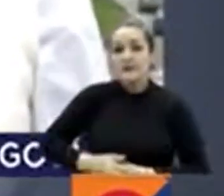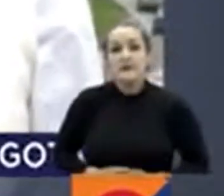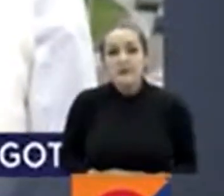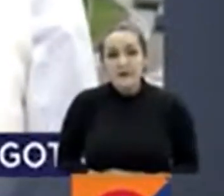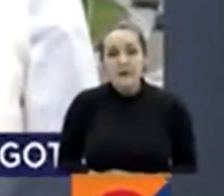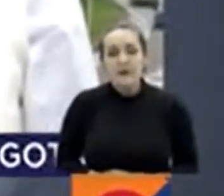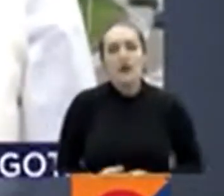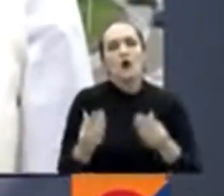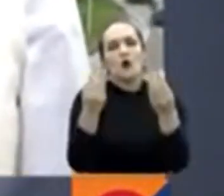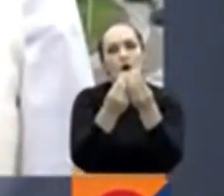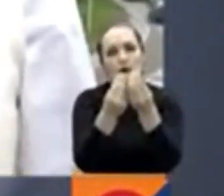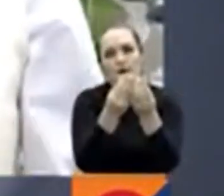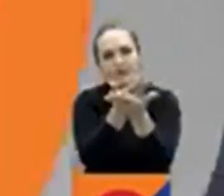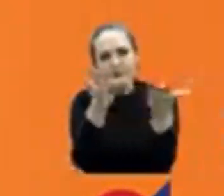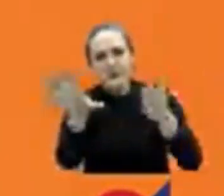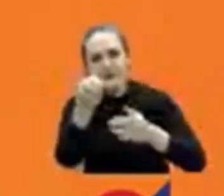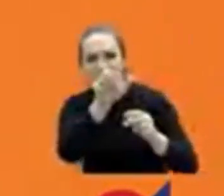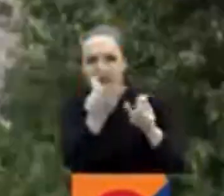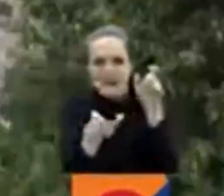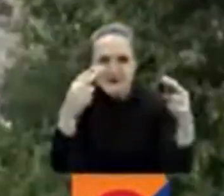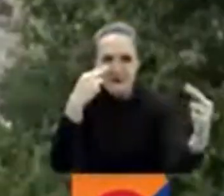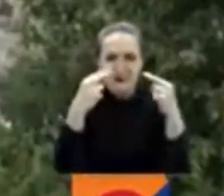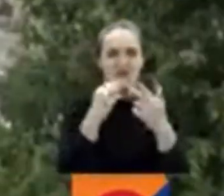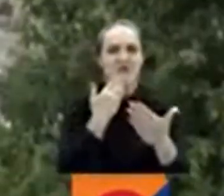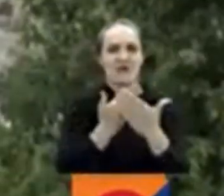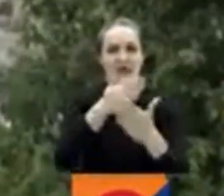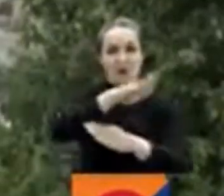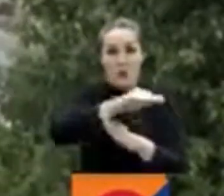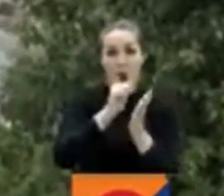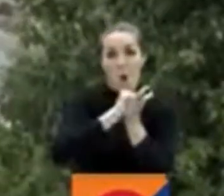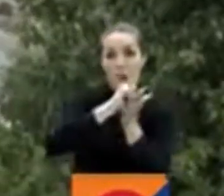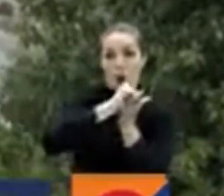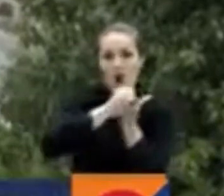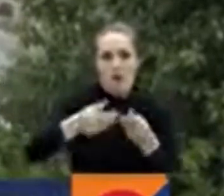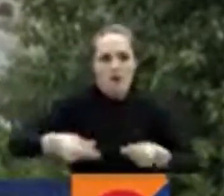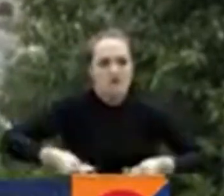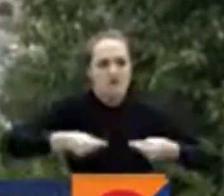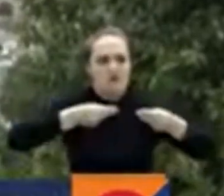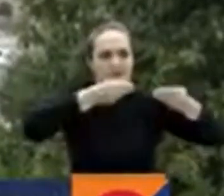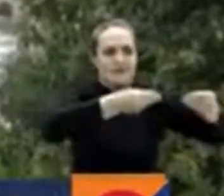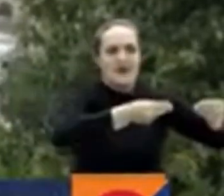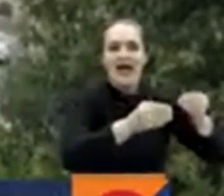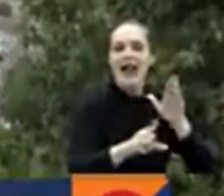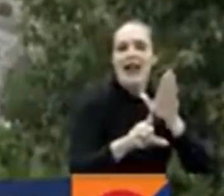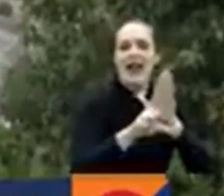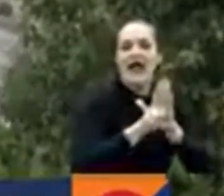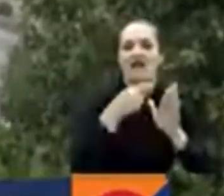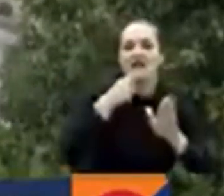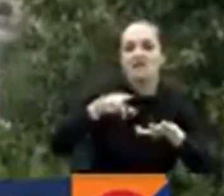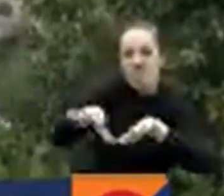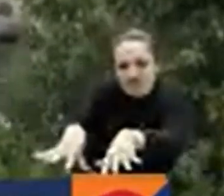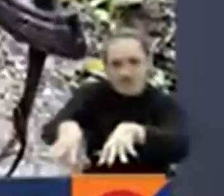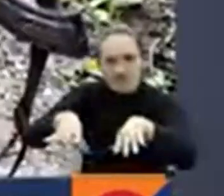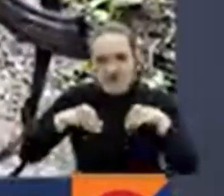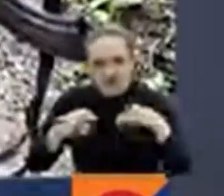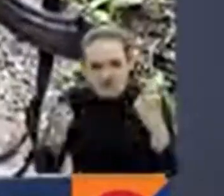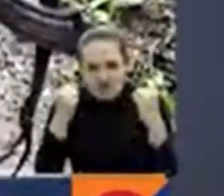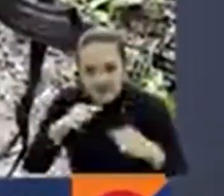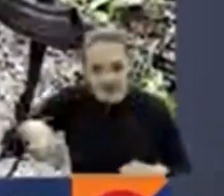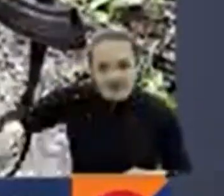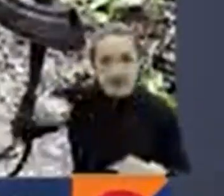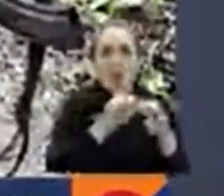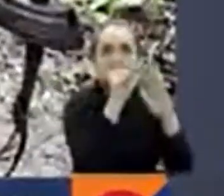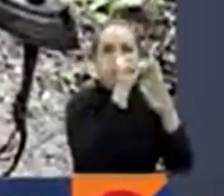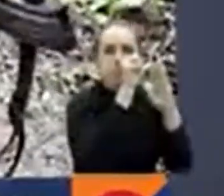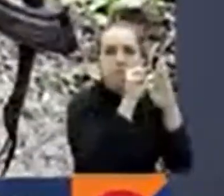Compañeros y televidentes, muy buenas tardes. El borrador de este proyecto de ley de sometimiento cuenta con 90 artículos y deja ver